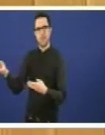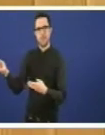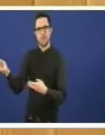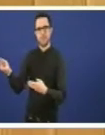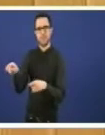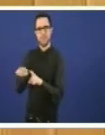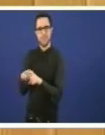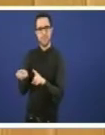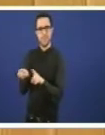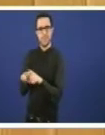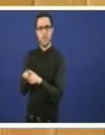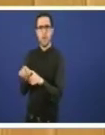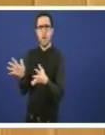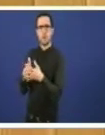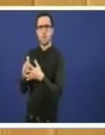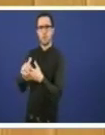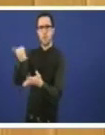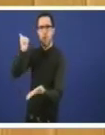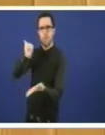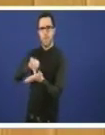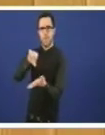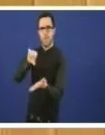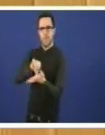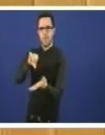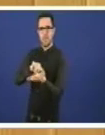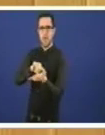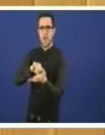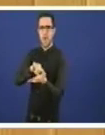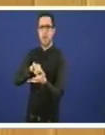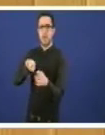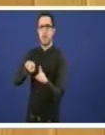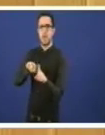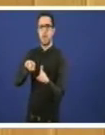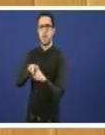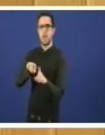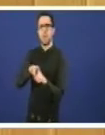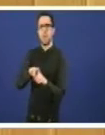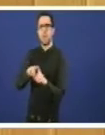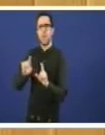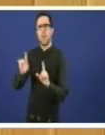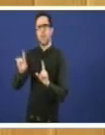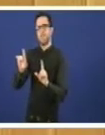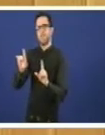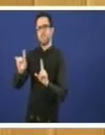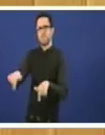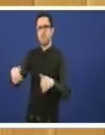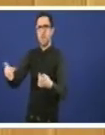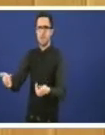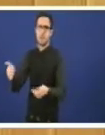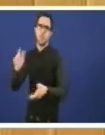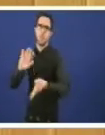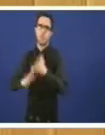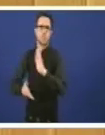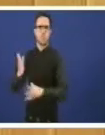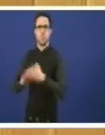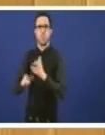centralizada e que ten na súa fórmula fundamental a incineración dos residuos e que, polo tanto,